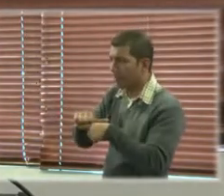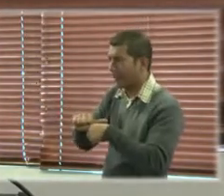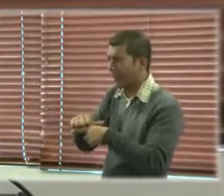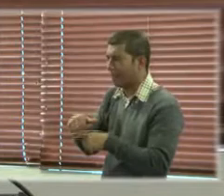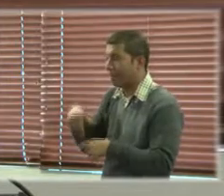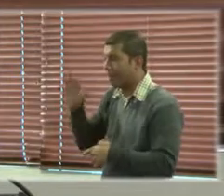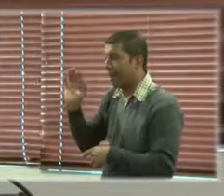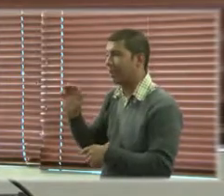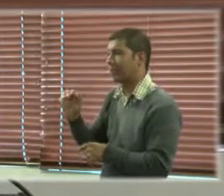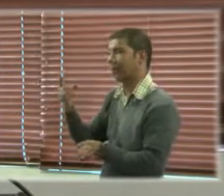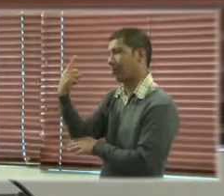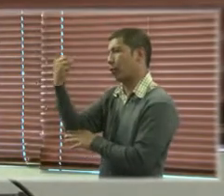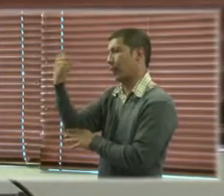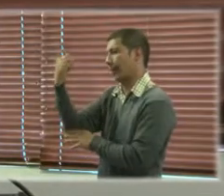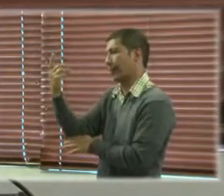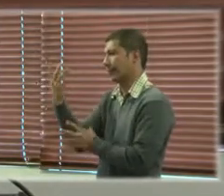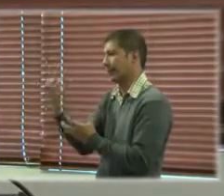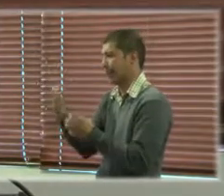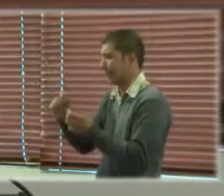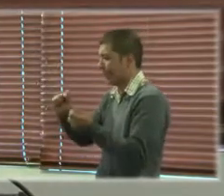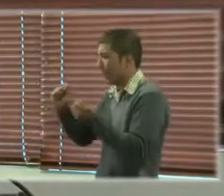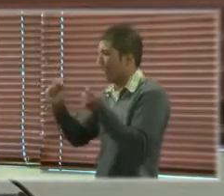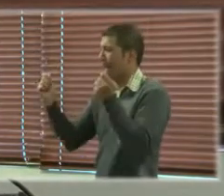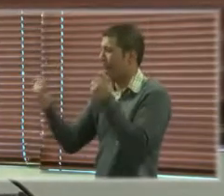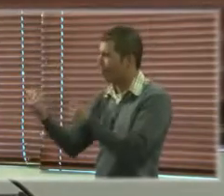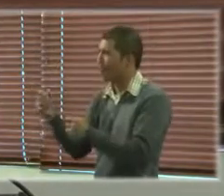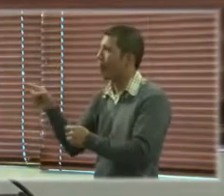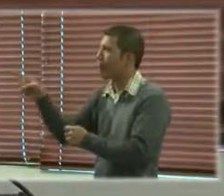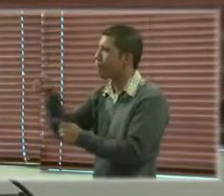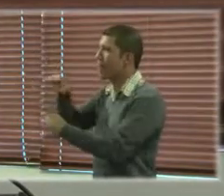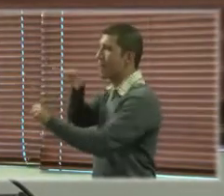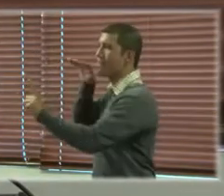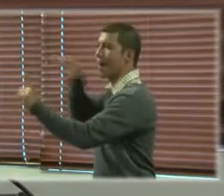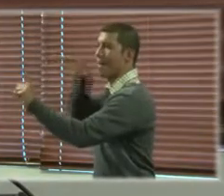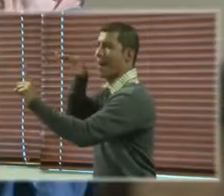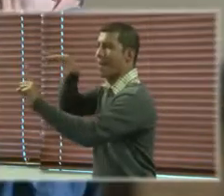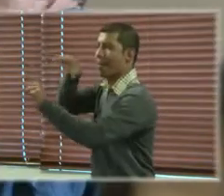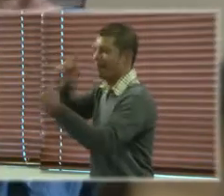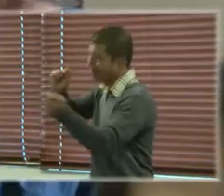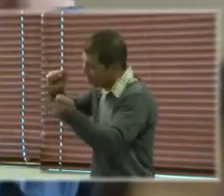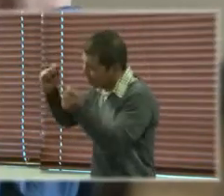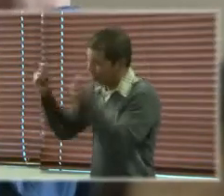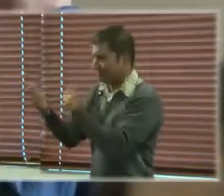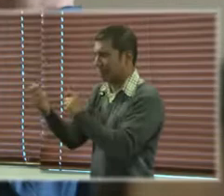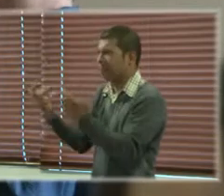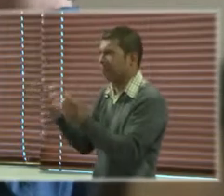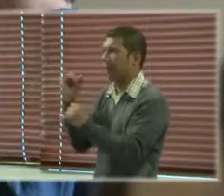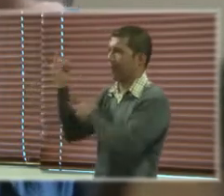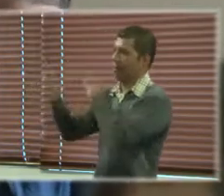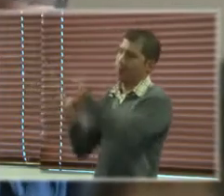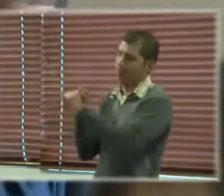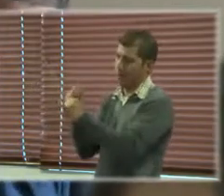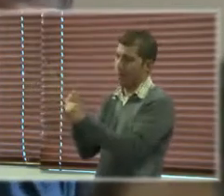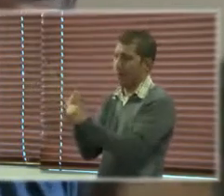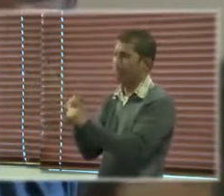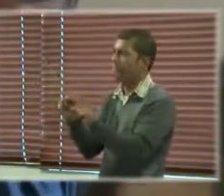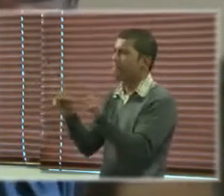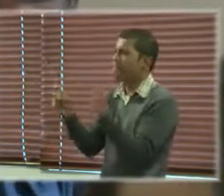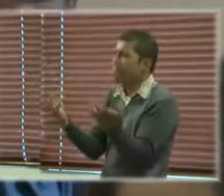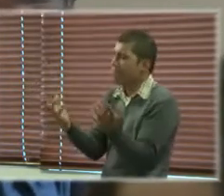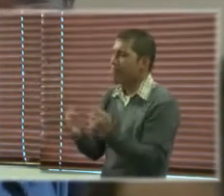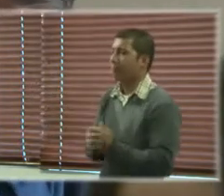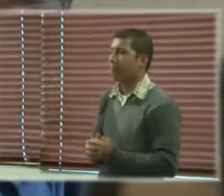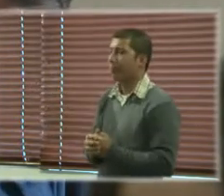estamos hablando de políticas en el tema que nosotros hemos seleccionado. Como les comentaba, nuestro tema es prevención,